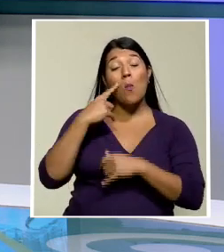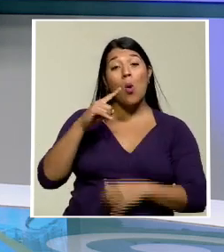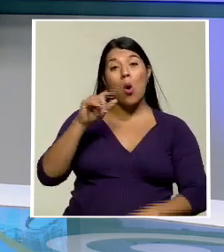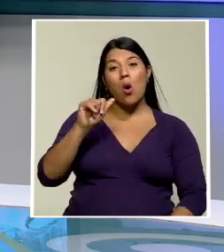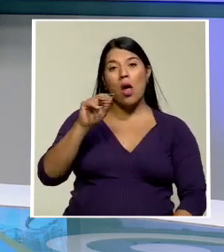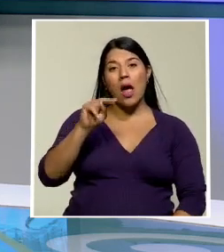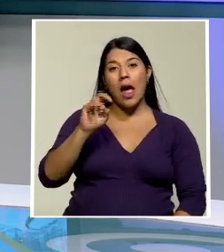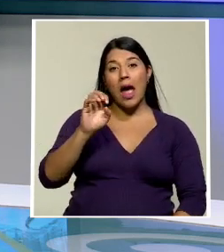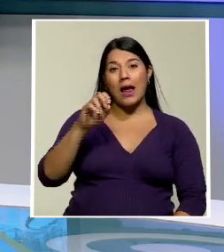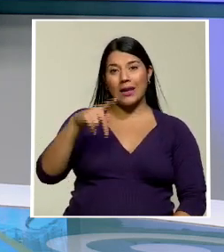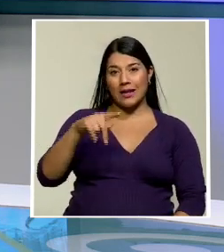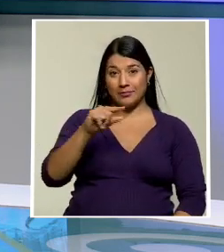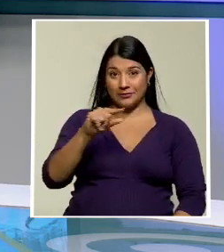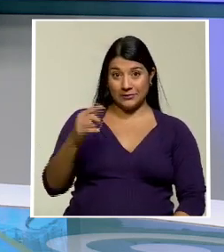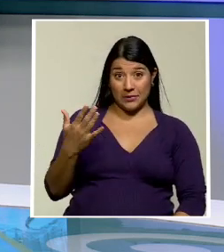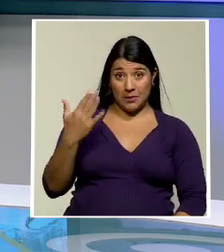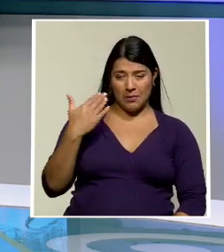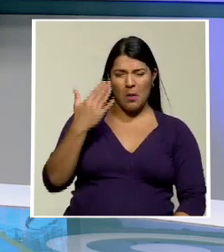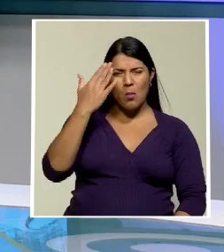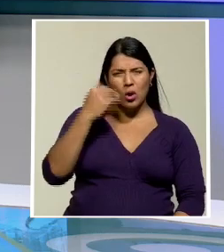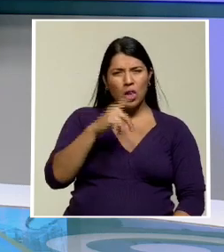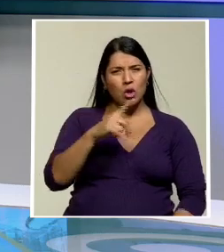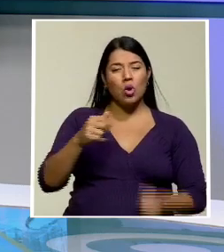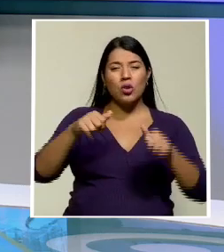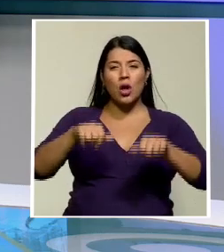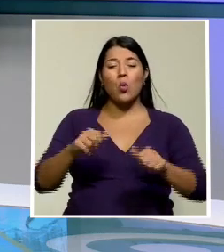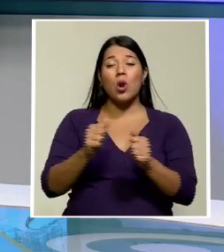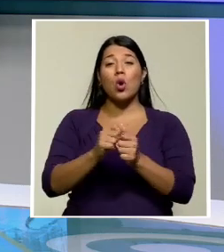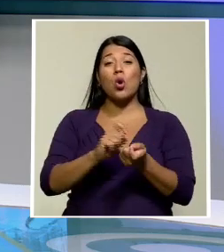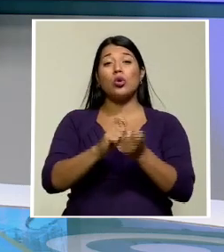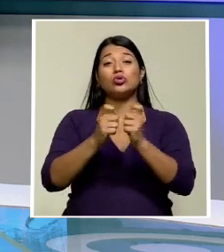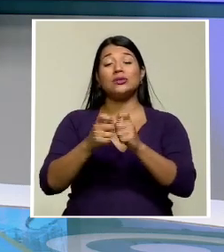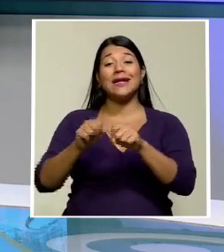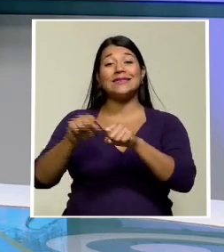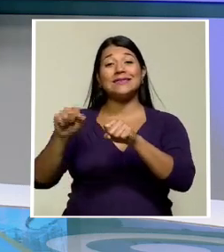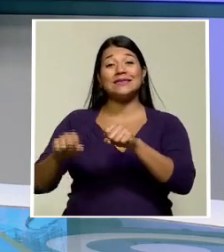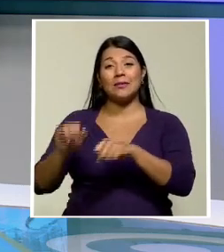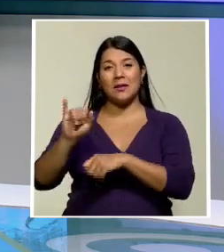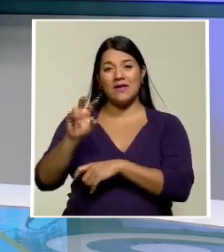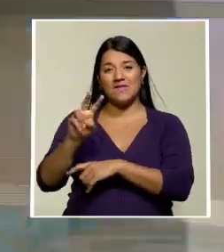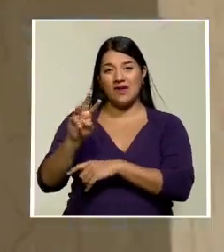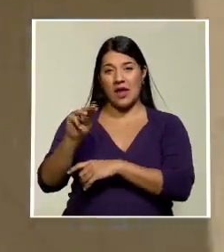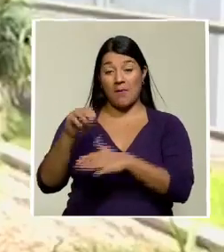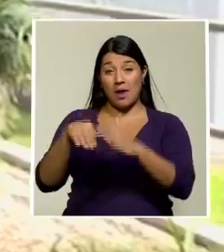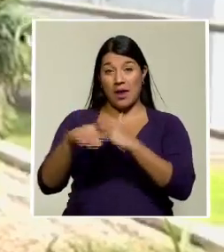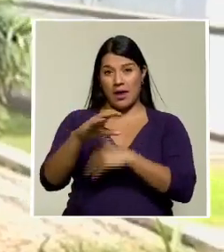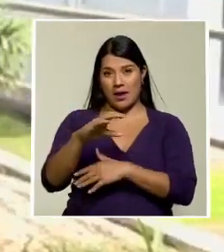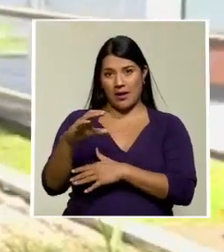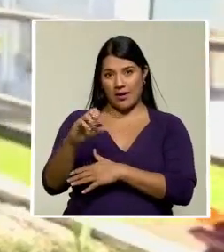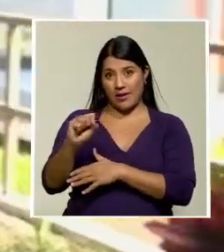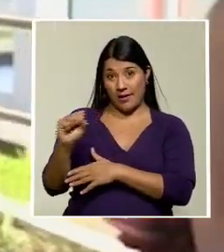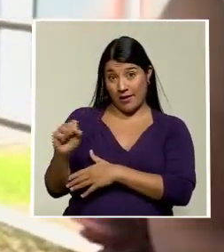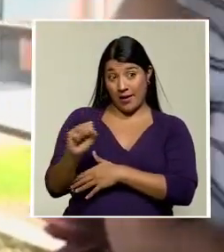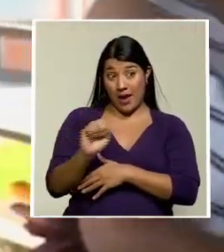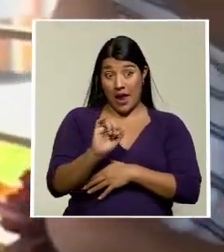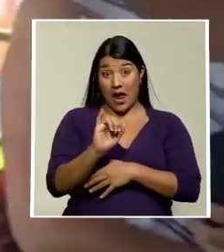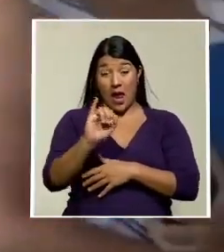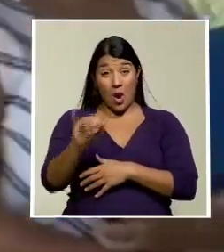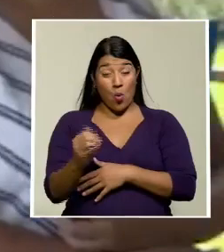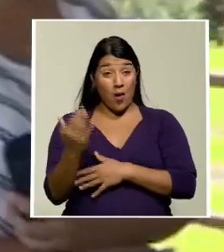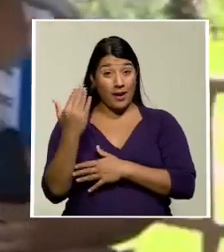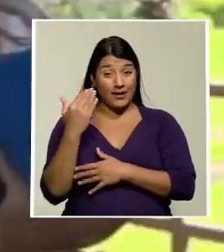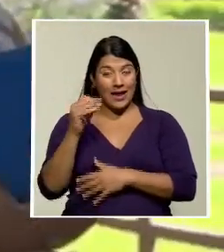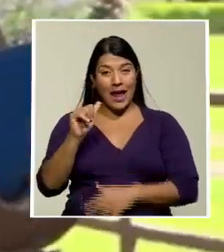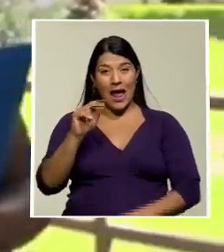y Azdeice la semana pasada en contra de las reformas al régimen del IBM de la Caja. Este fue el momento en el que el jueves anterior la